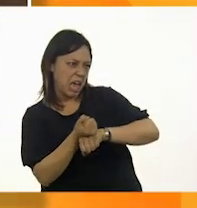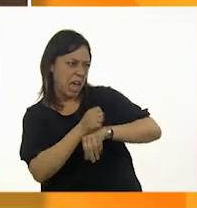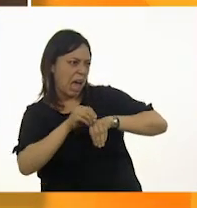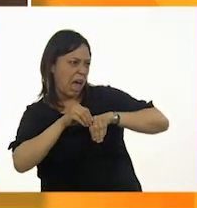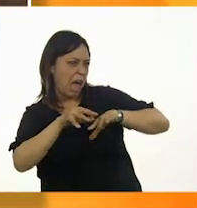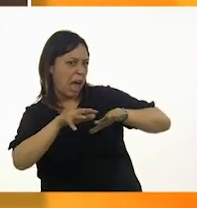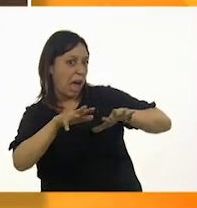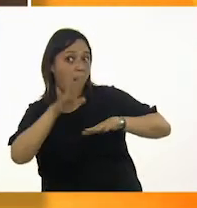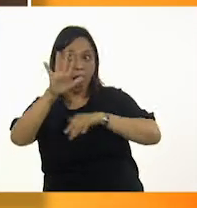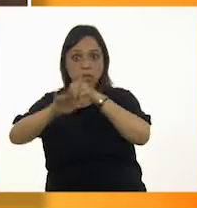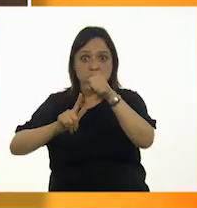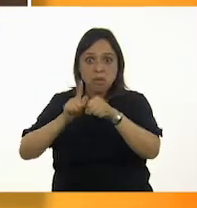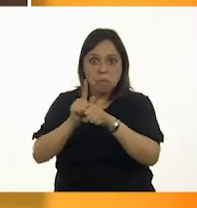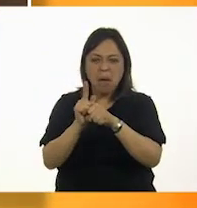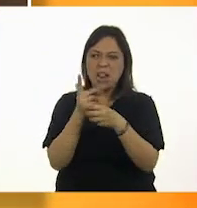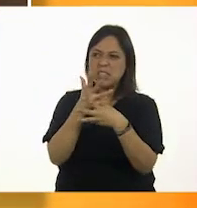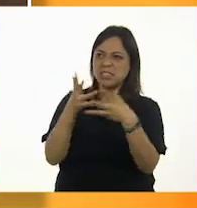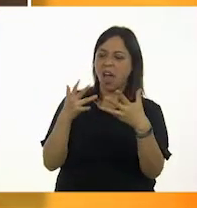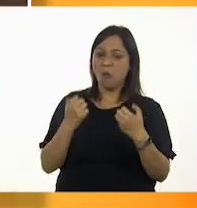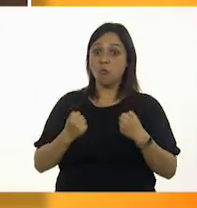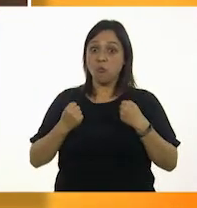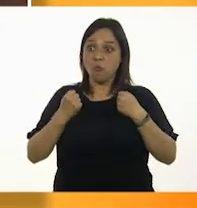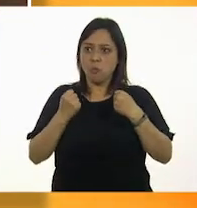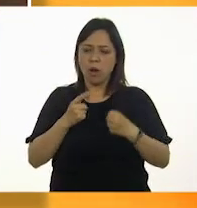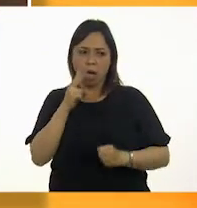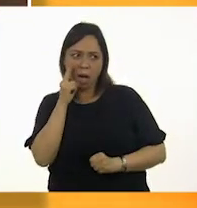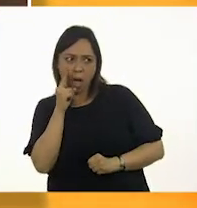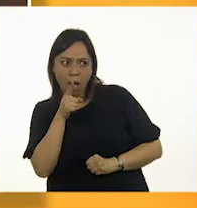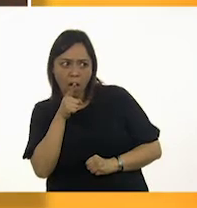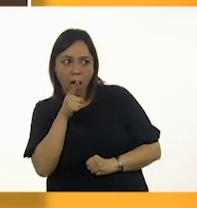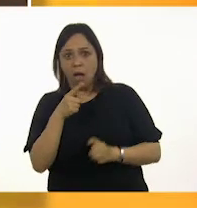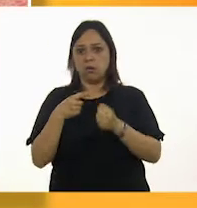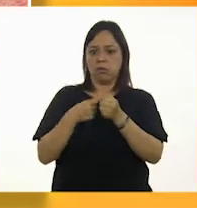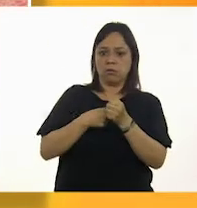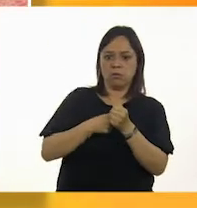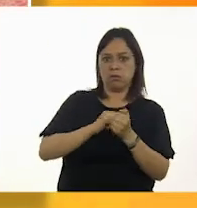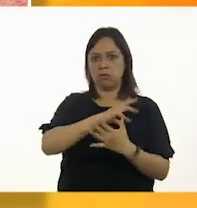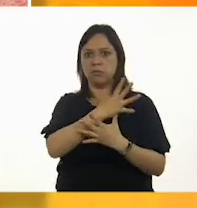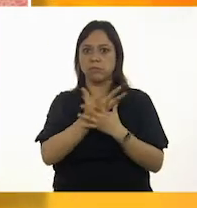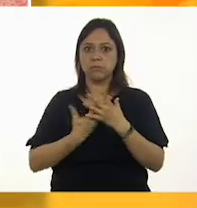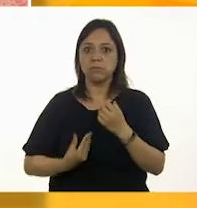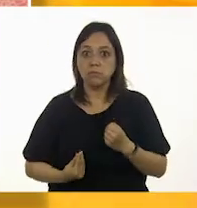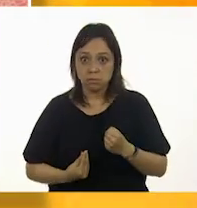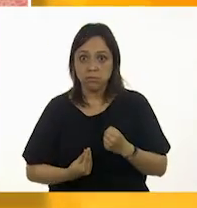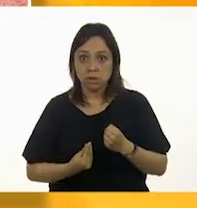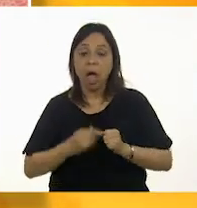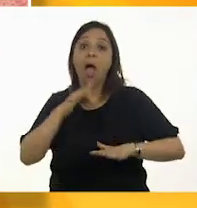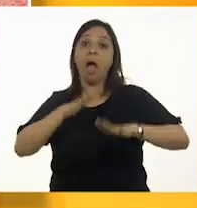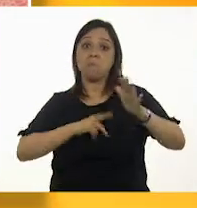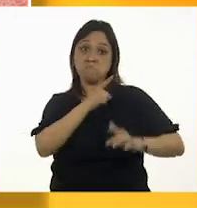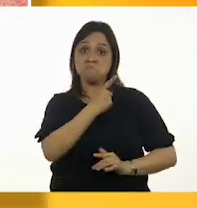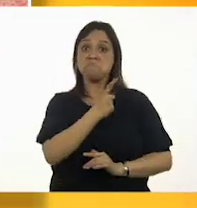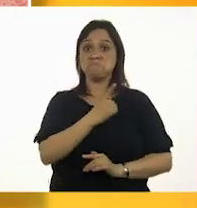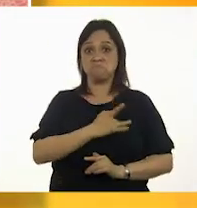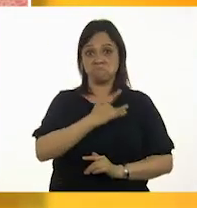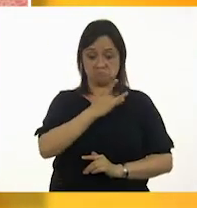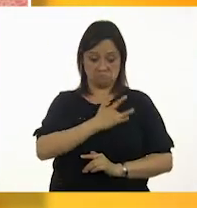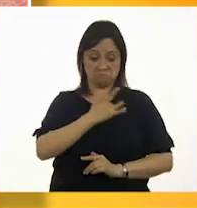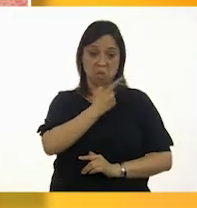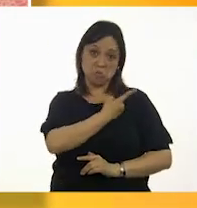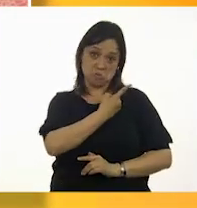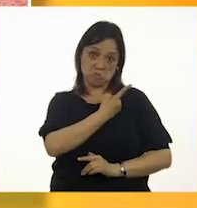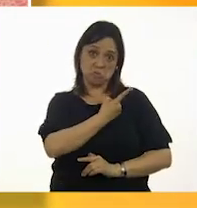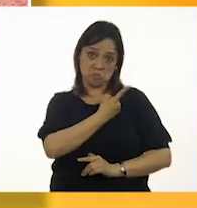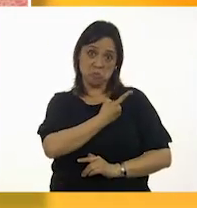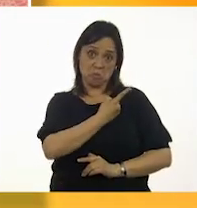más grandes y fuertes se esconden cuando Hugo está cerca. A veces se siente muy solo. Por eso,